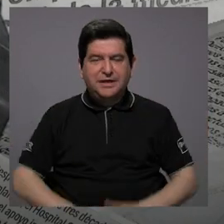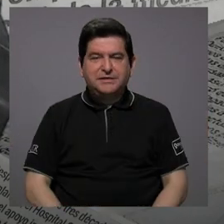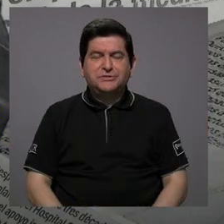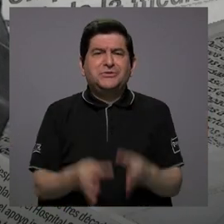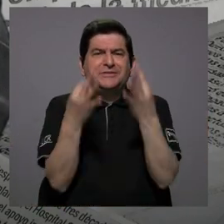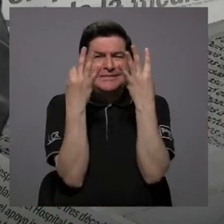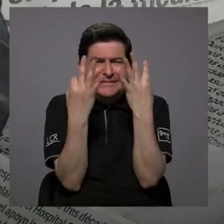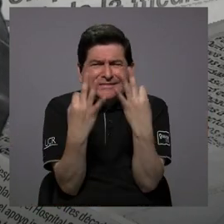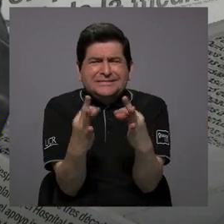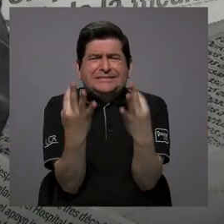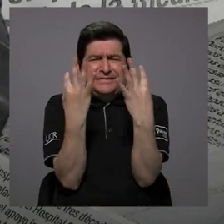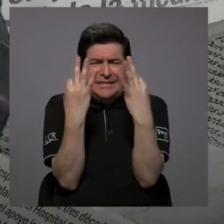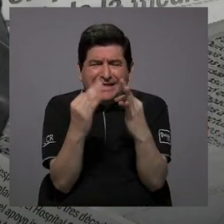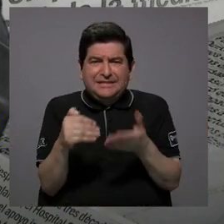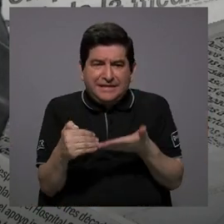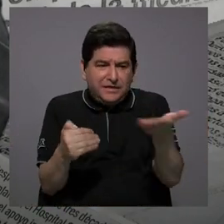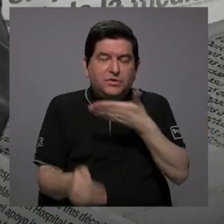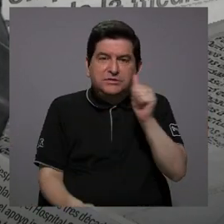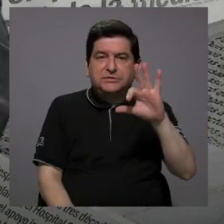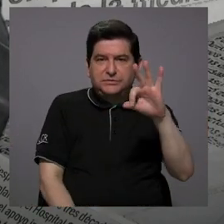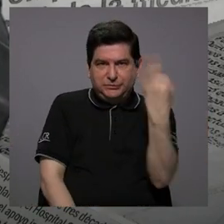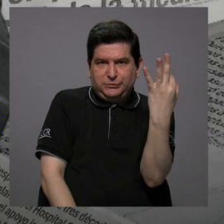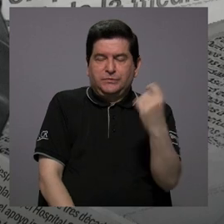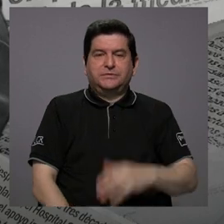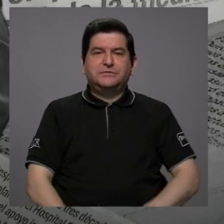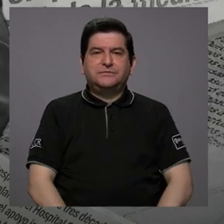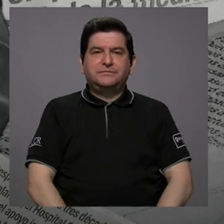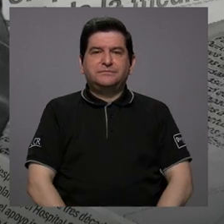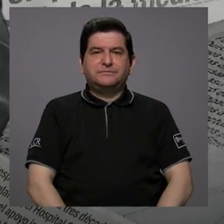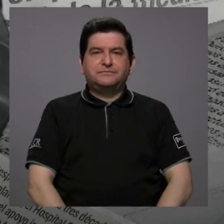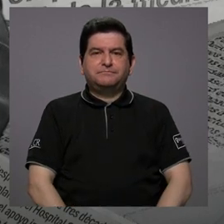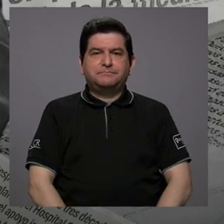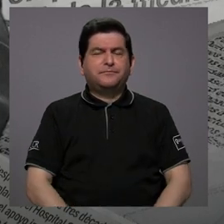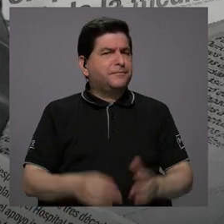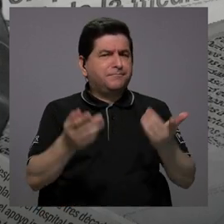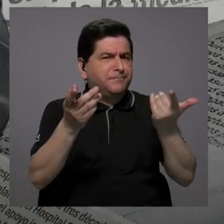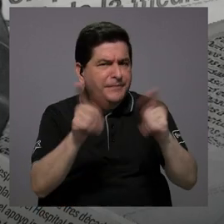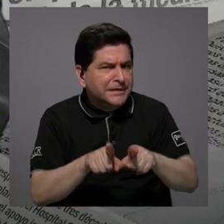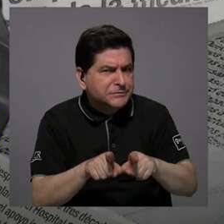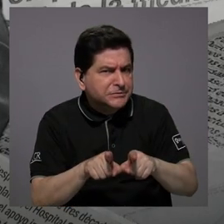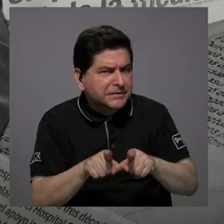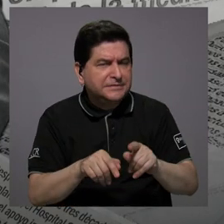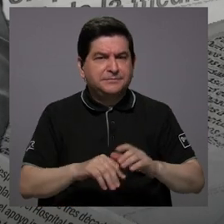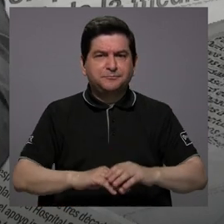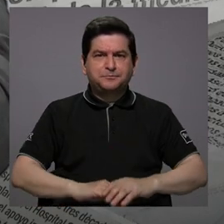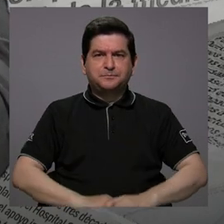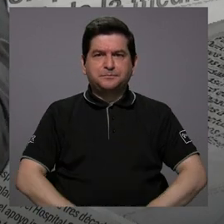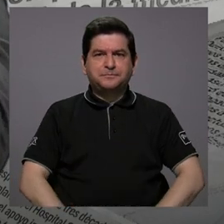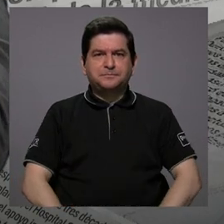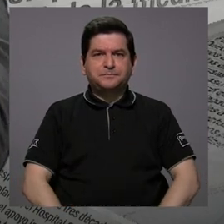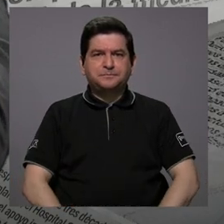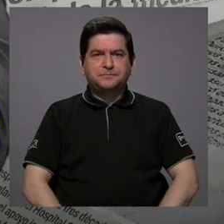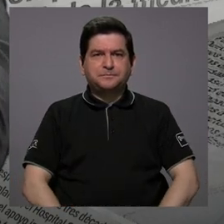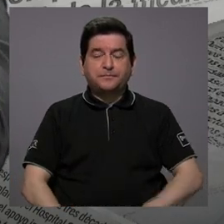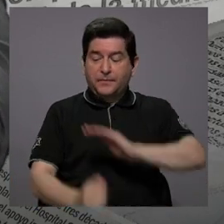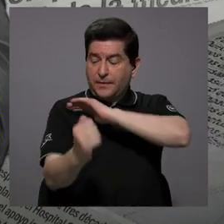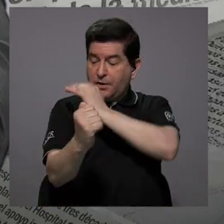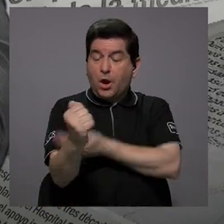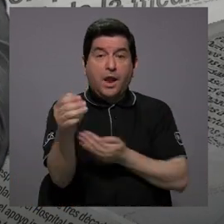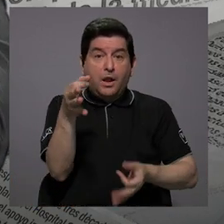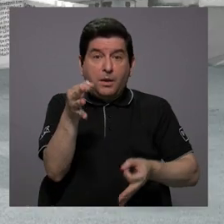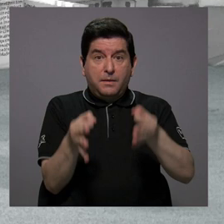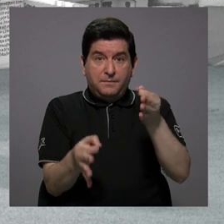procurando hacer las cosas de la mejor manera. Resulta que el Poder